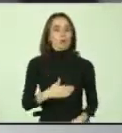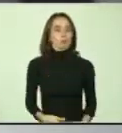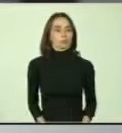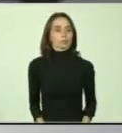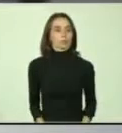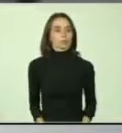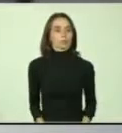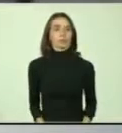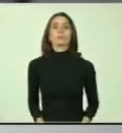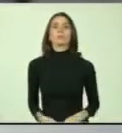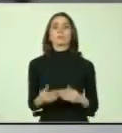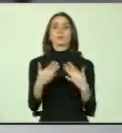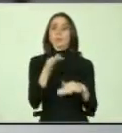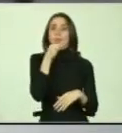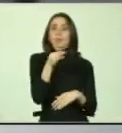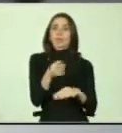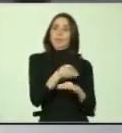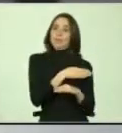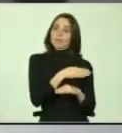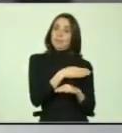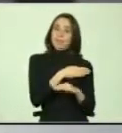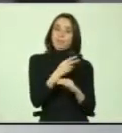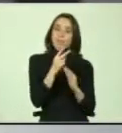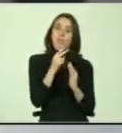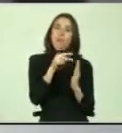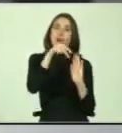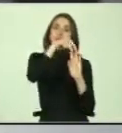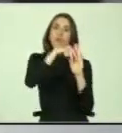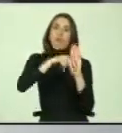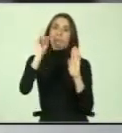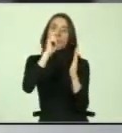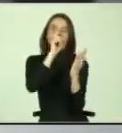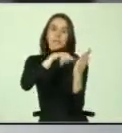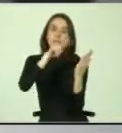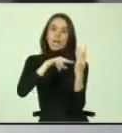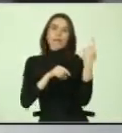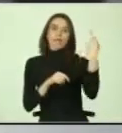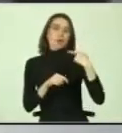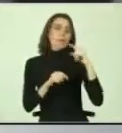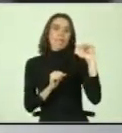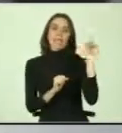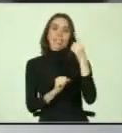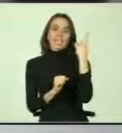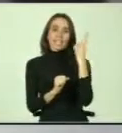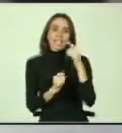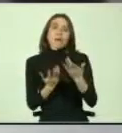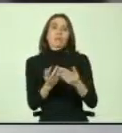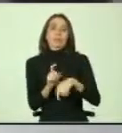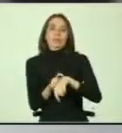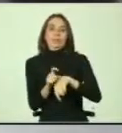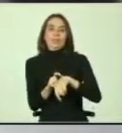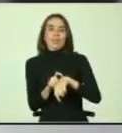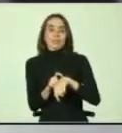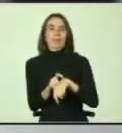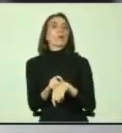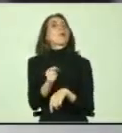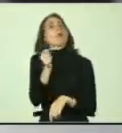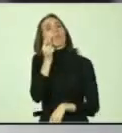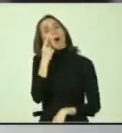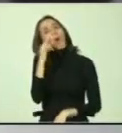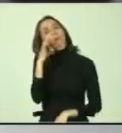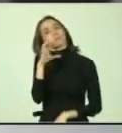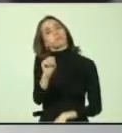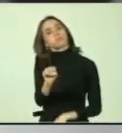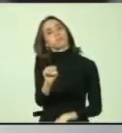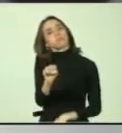Una vez dicho lo anterior, analizado las normas generales que nos obligan de manera muy general en honor al tiempo, ¿cuál es el diagnóstico